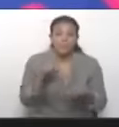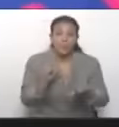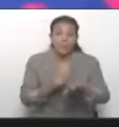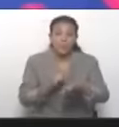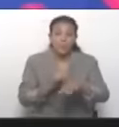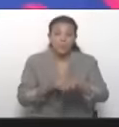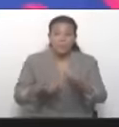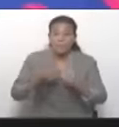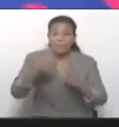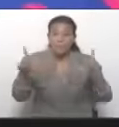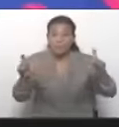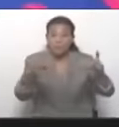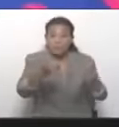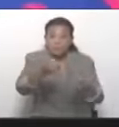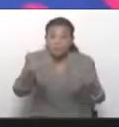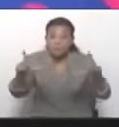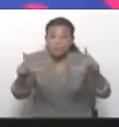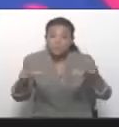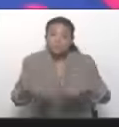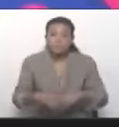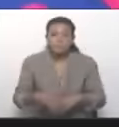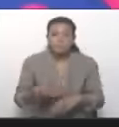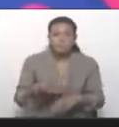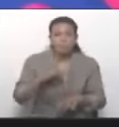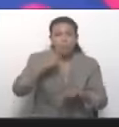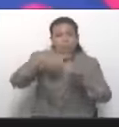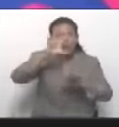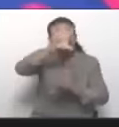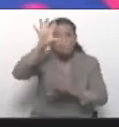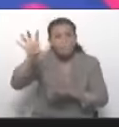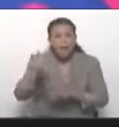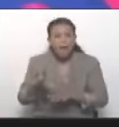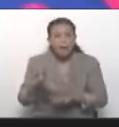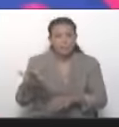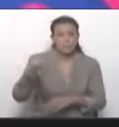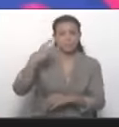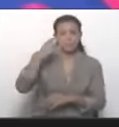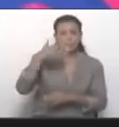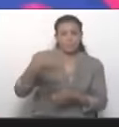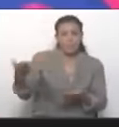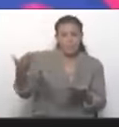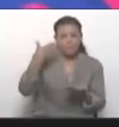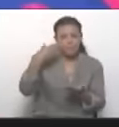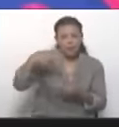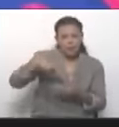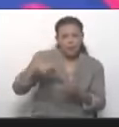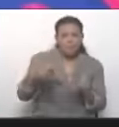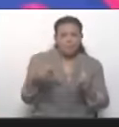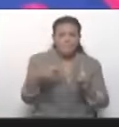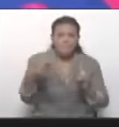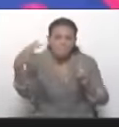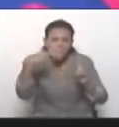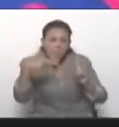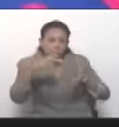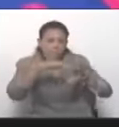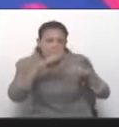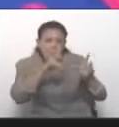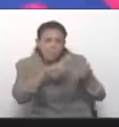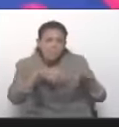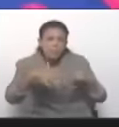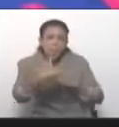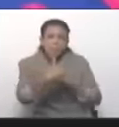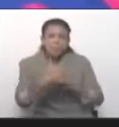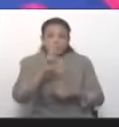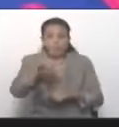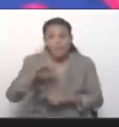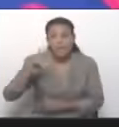Porque en el exterior, entonces, los influencers